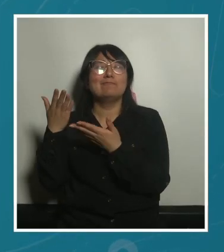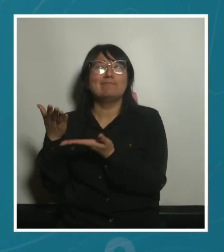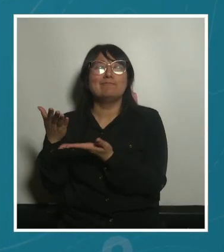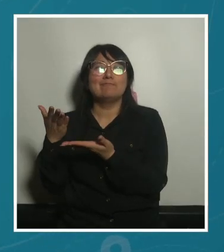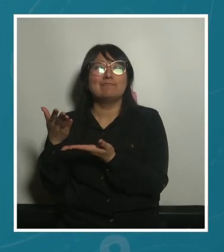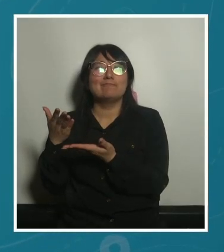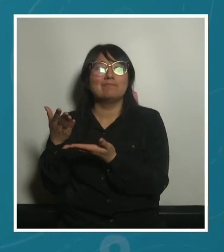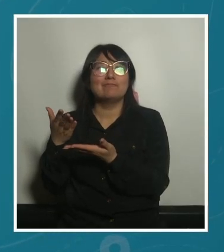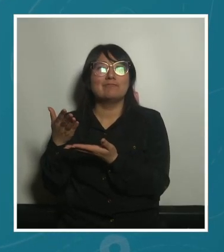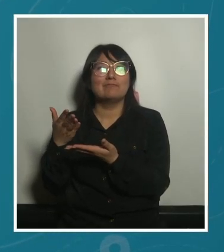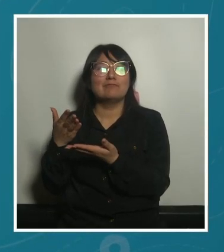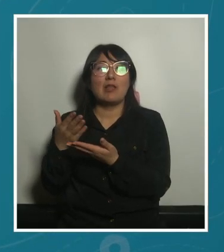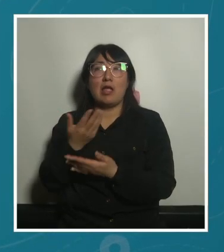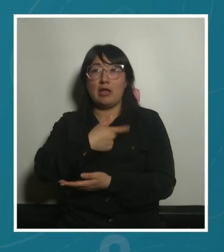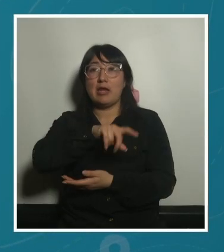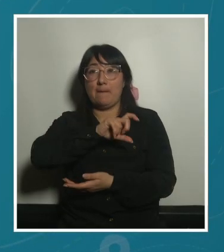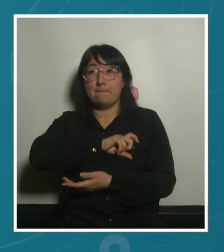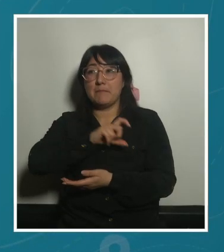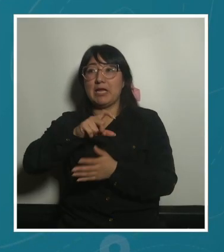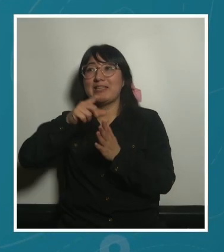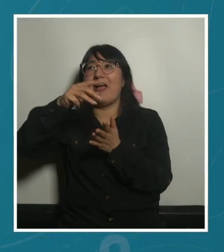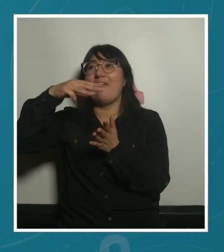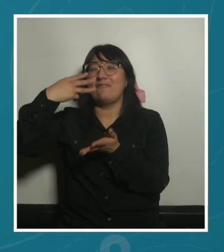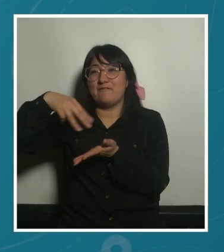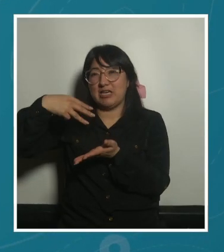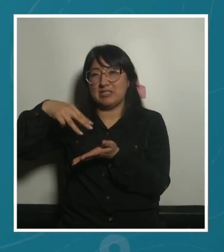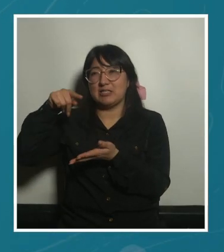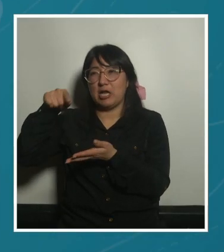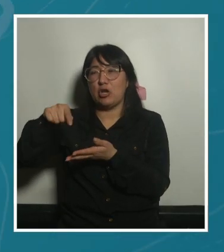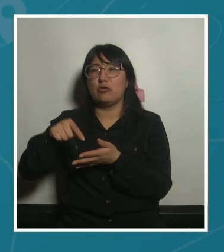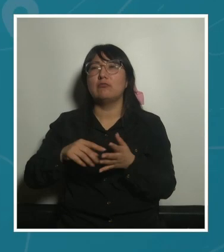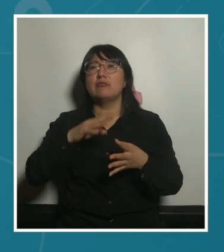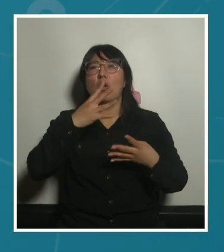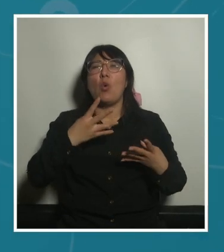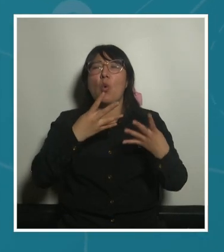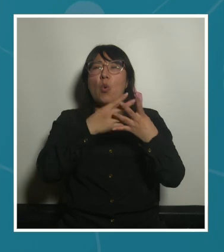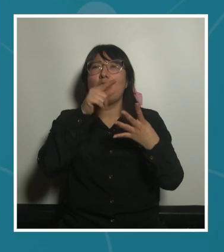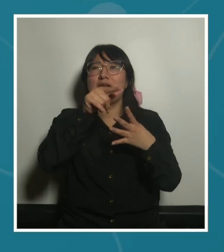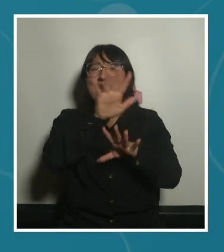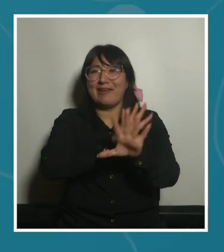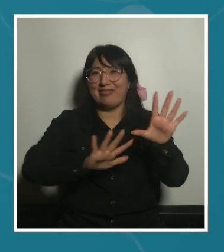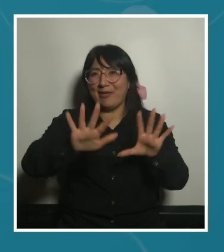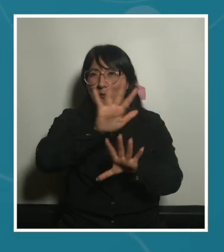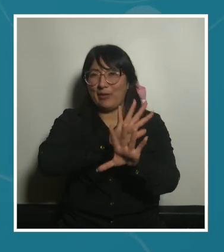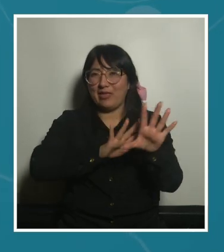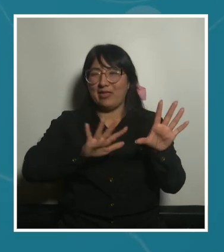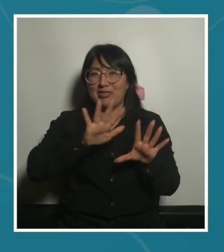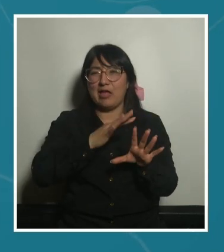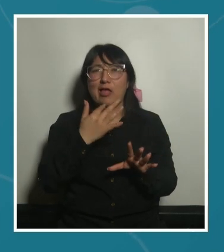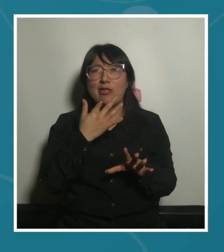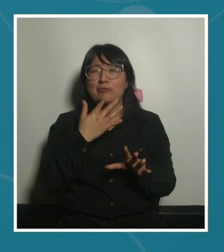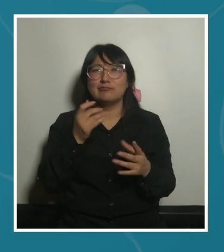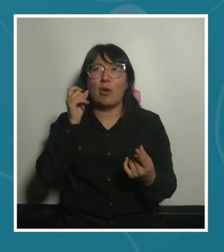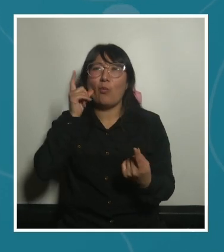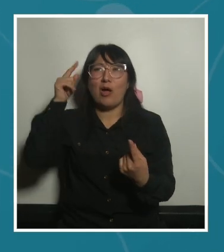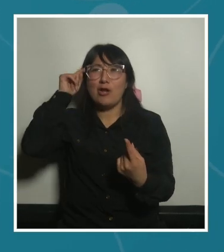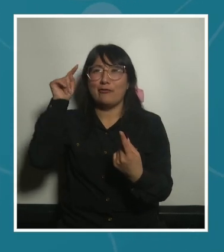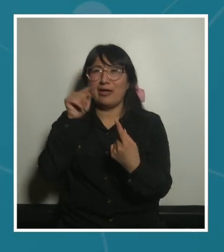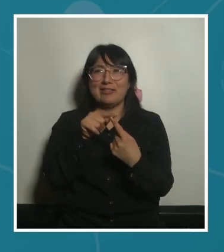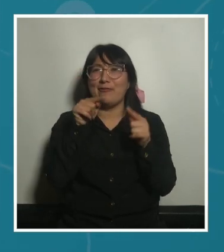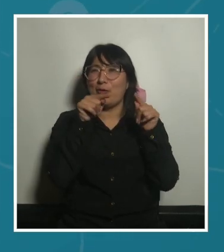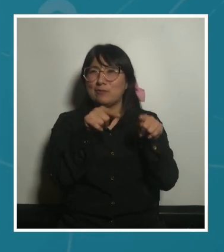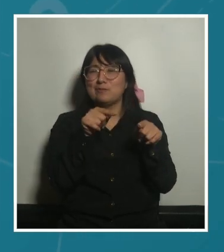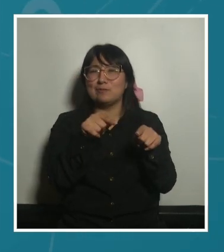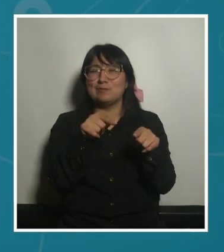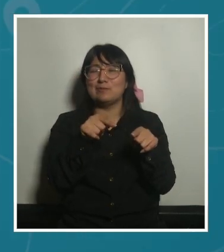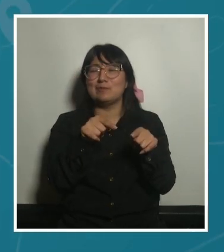del Ayuntamiento de Barcelona y lo que proponíamos era una red de refugios ambientales y de cuidados y lo que tiene de relevancia este